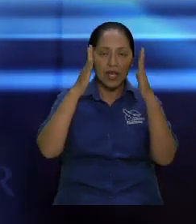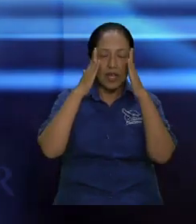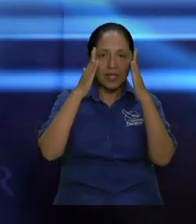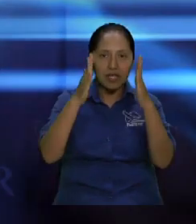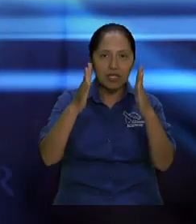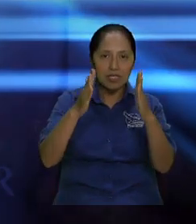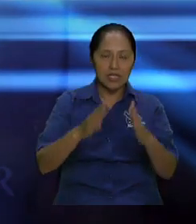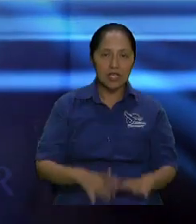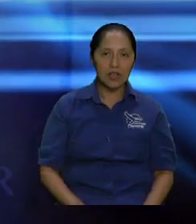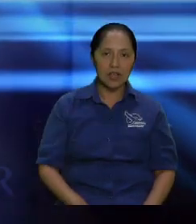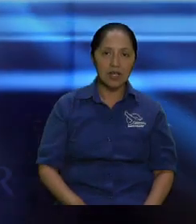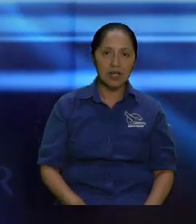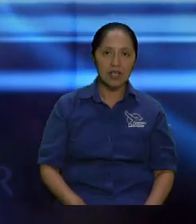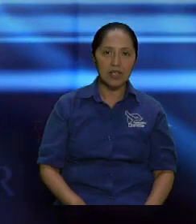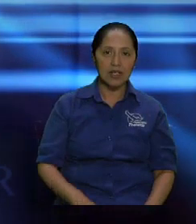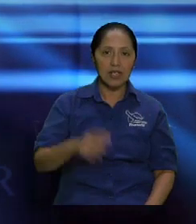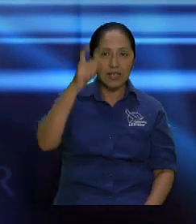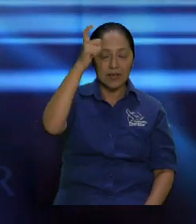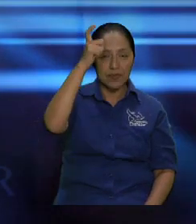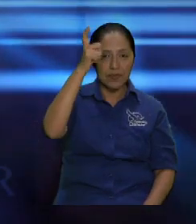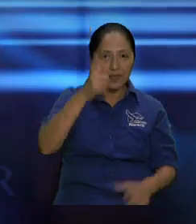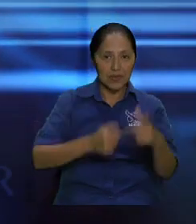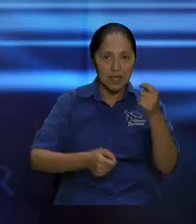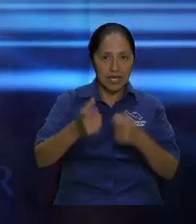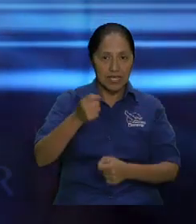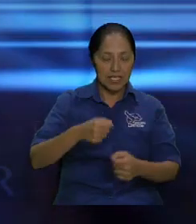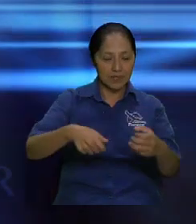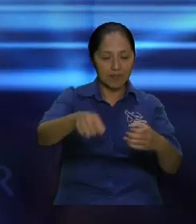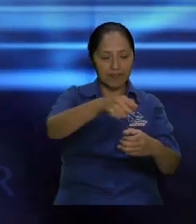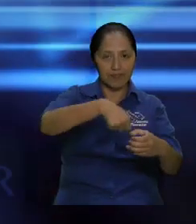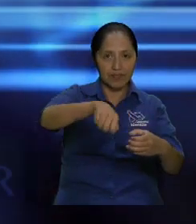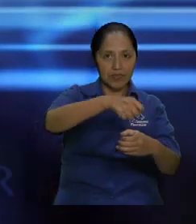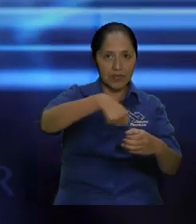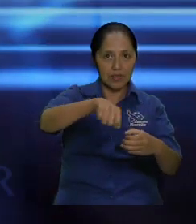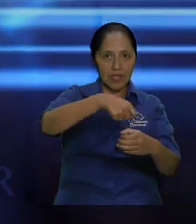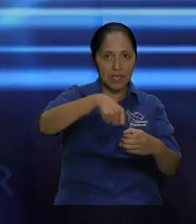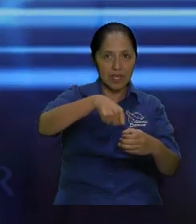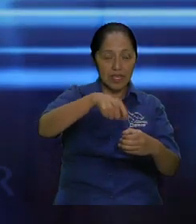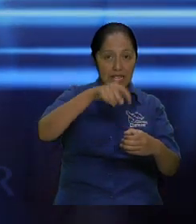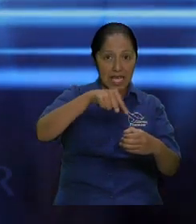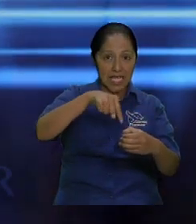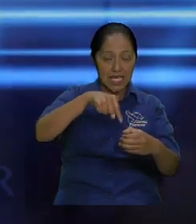batiendo la leche se saca cuajada pero las demás versiones se mantequilla